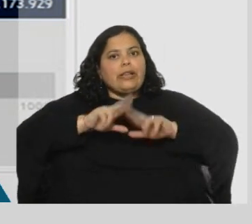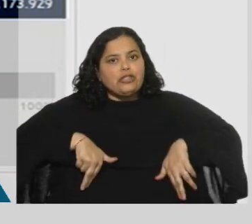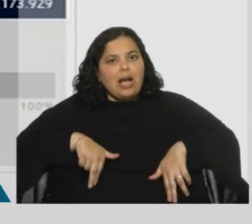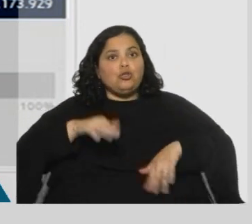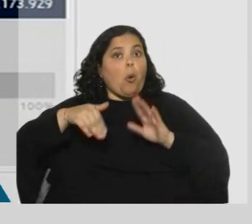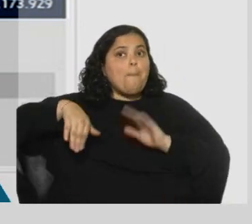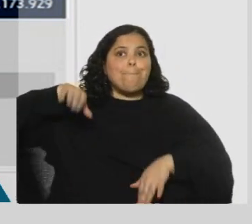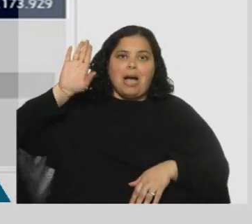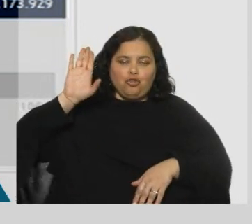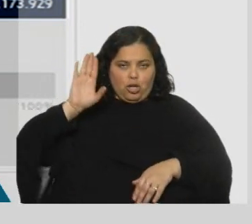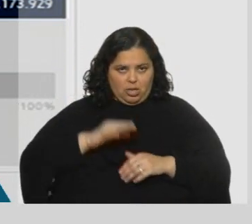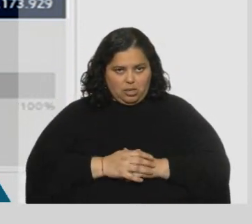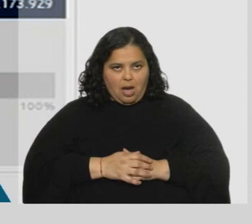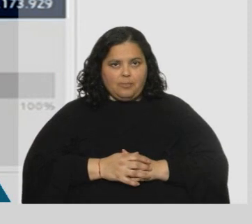decir,